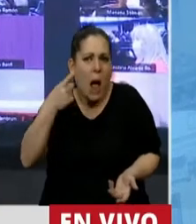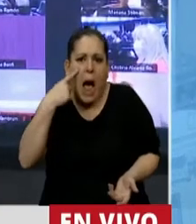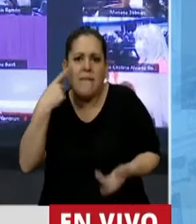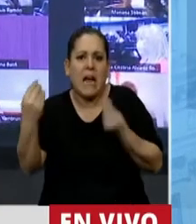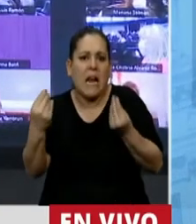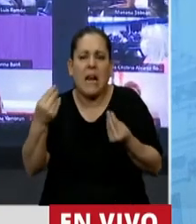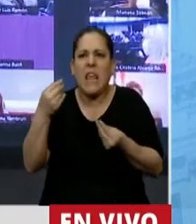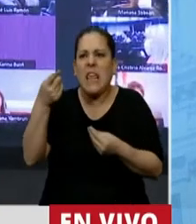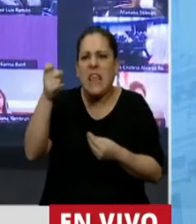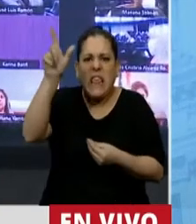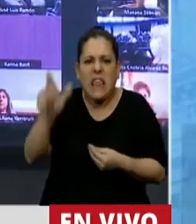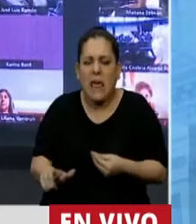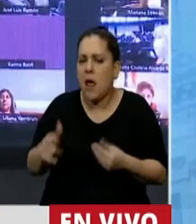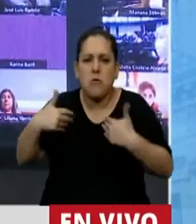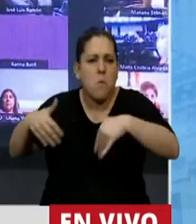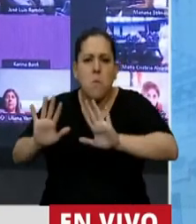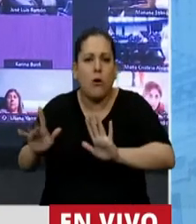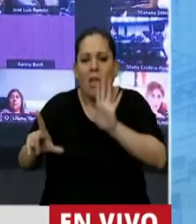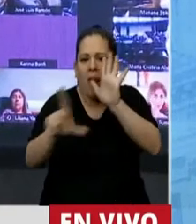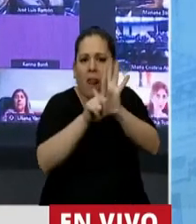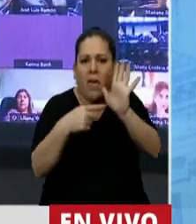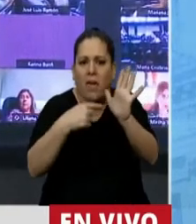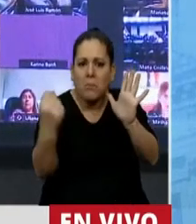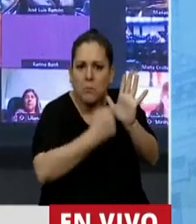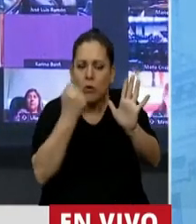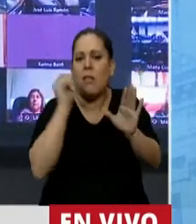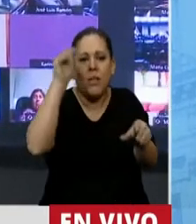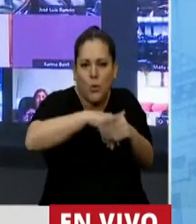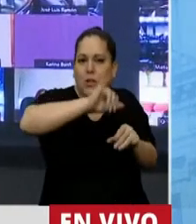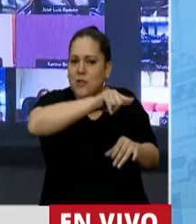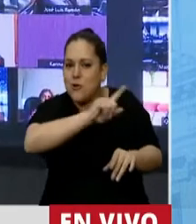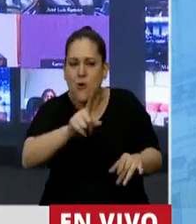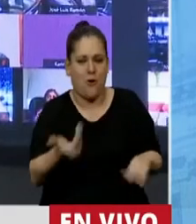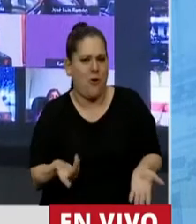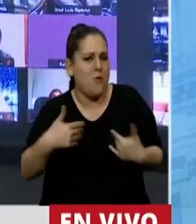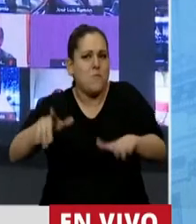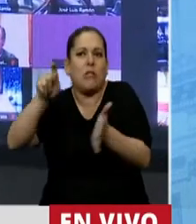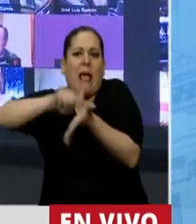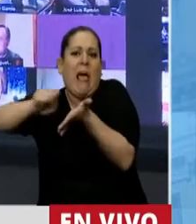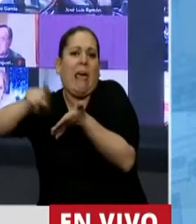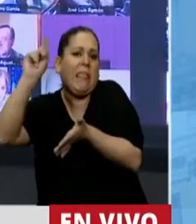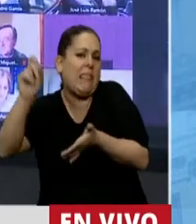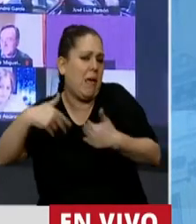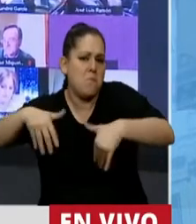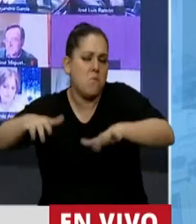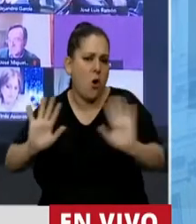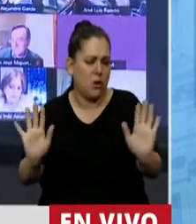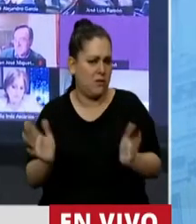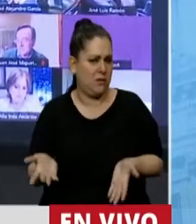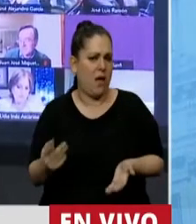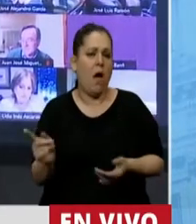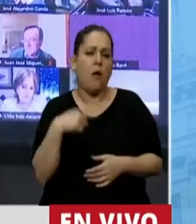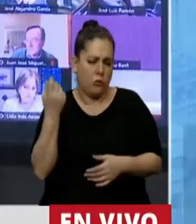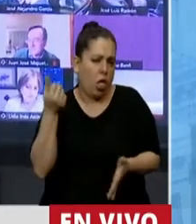presentando tal o cual tema, si de verdad estamos de acuerdo en aquello que estamos discutiendo. Y muchas veces, quienes lloramos los mismos